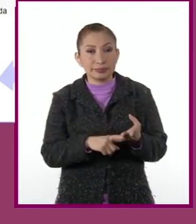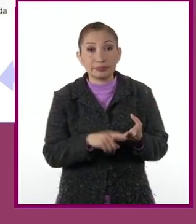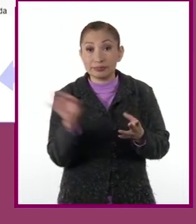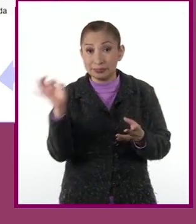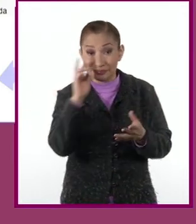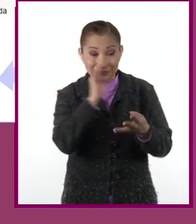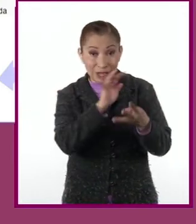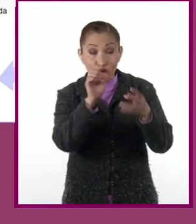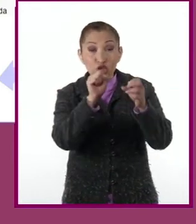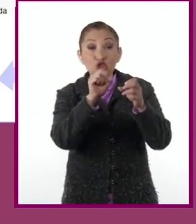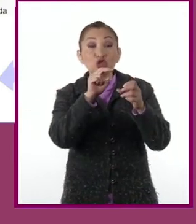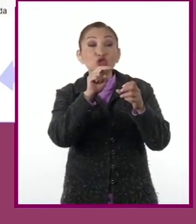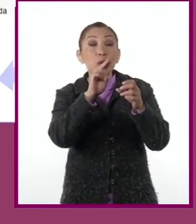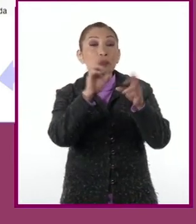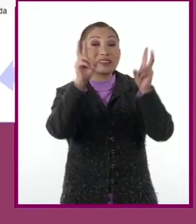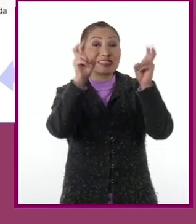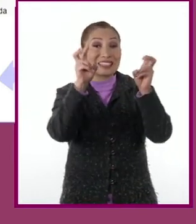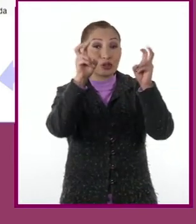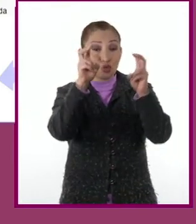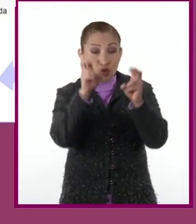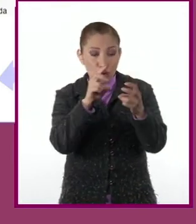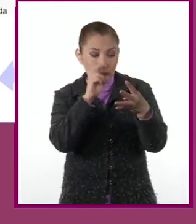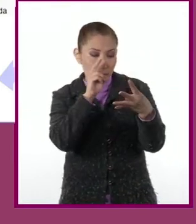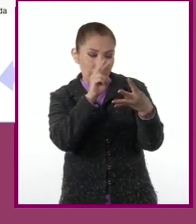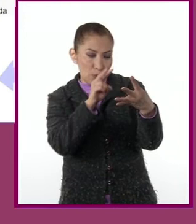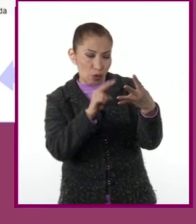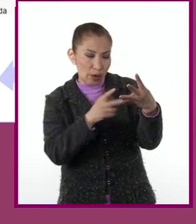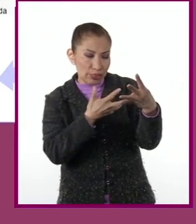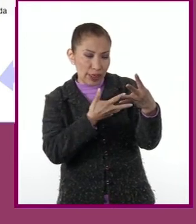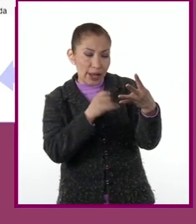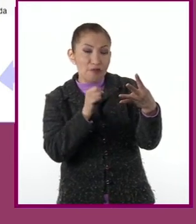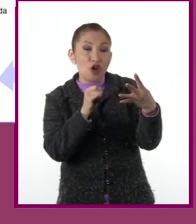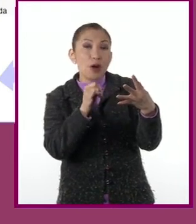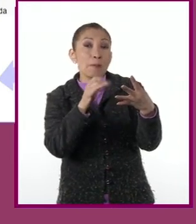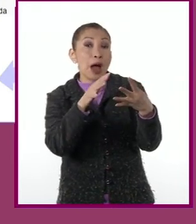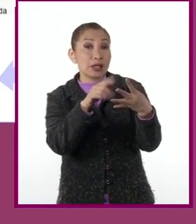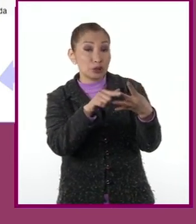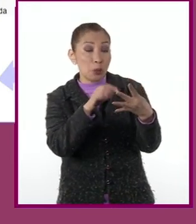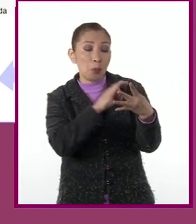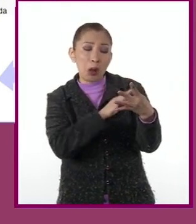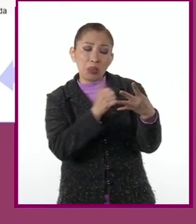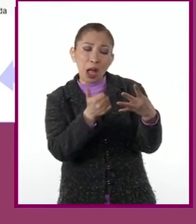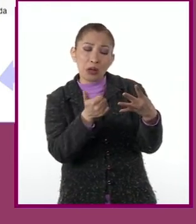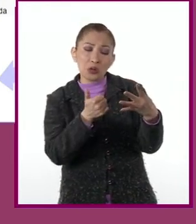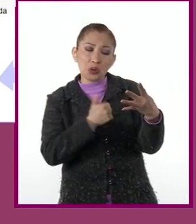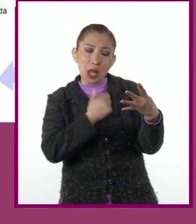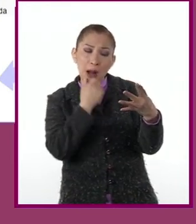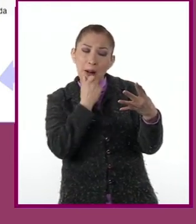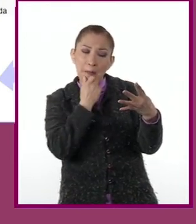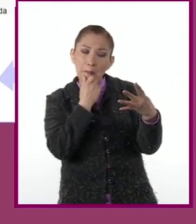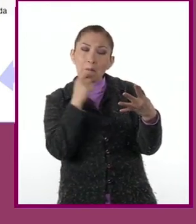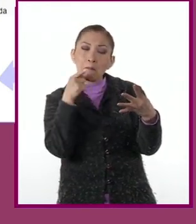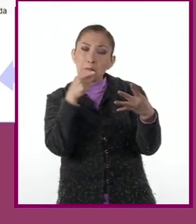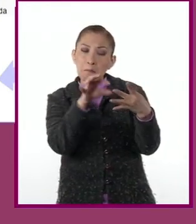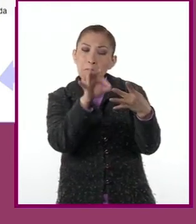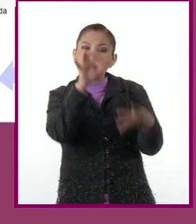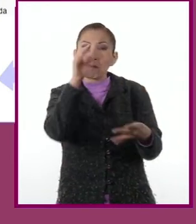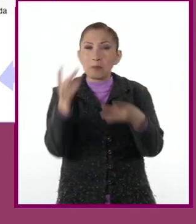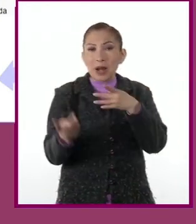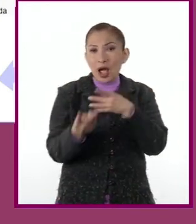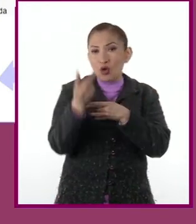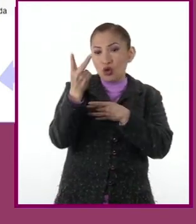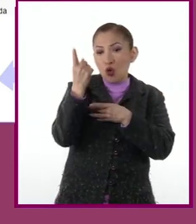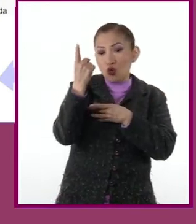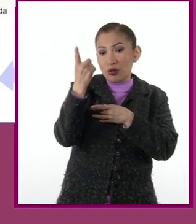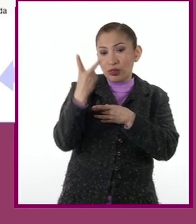leemos los subtítulos de esta revista, veremos que posee información que puede ayudarnos de manera directa con las preguntas